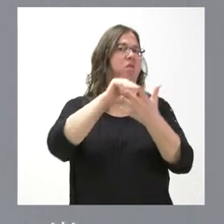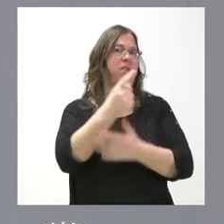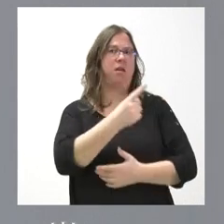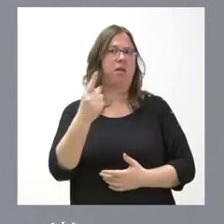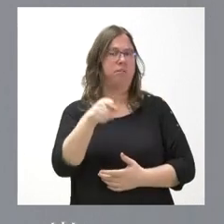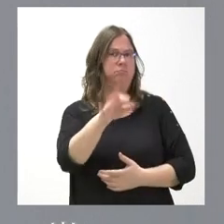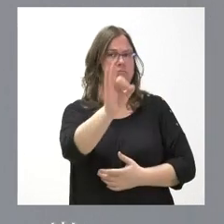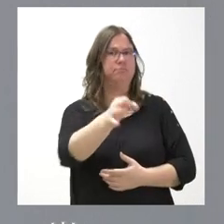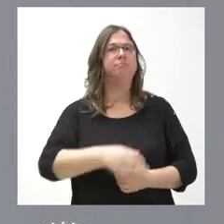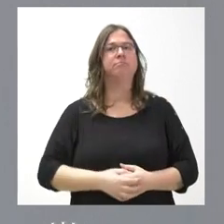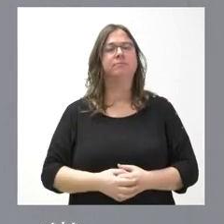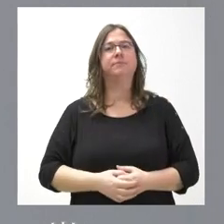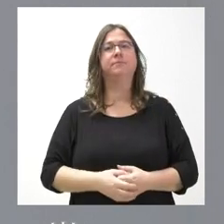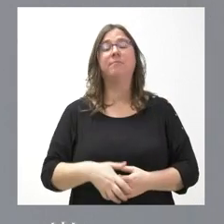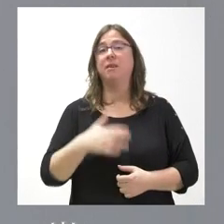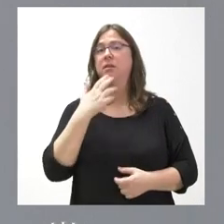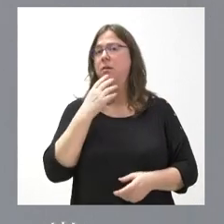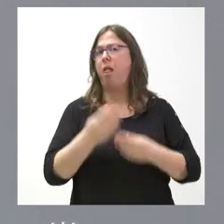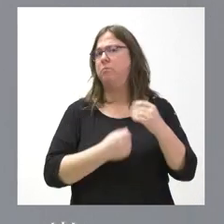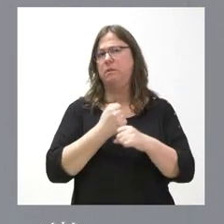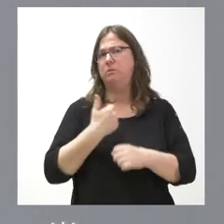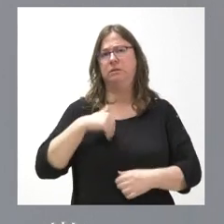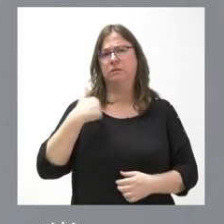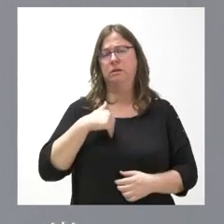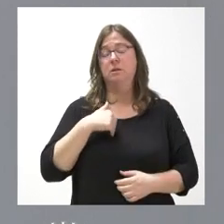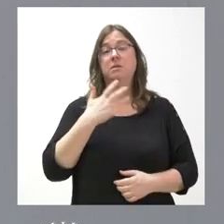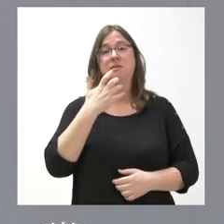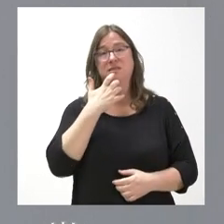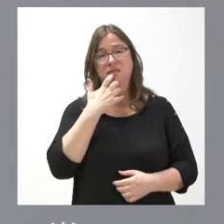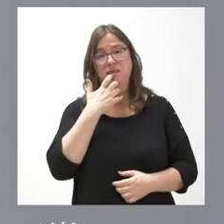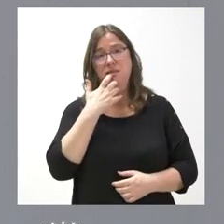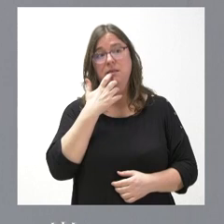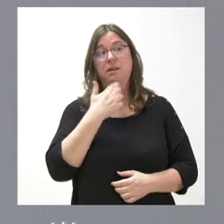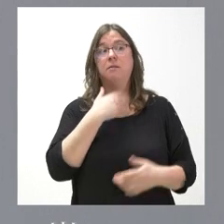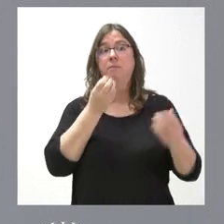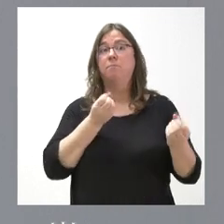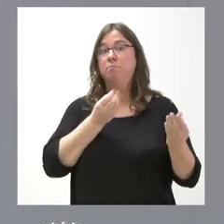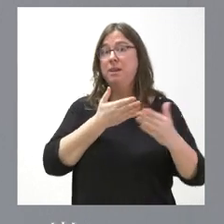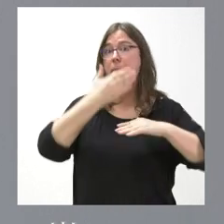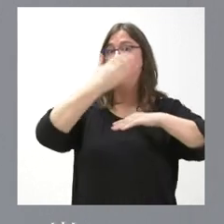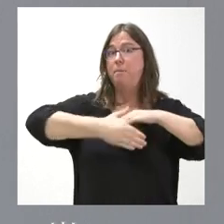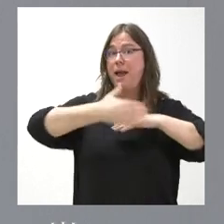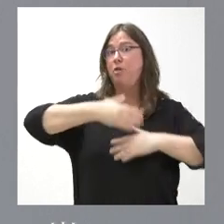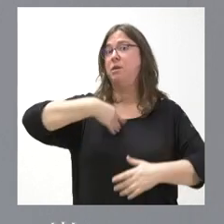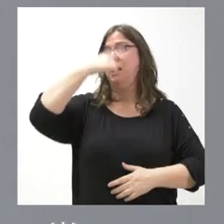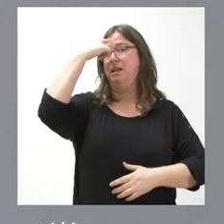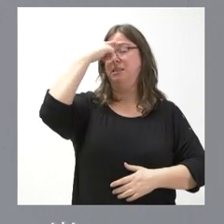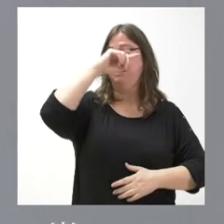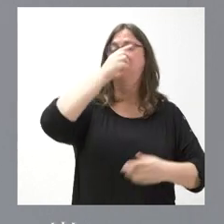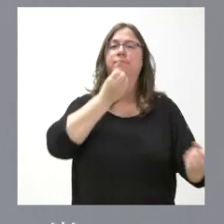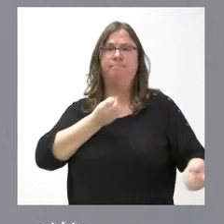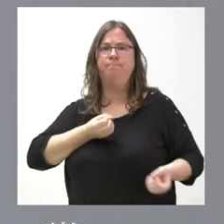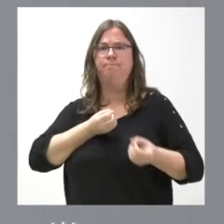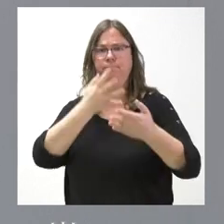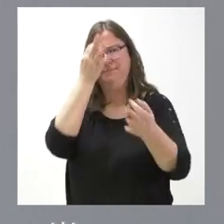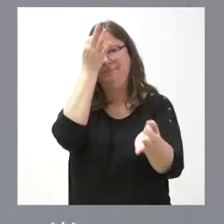eso es cierto que lo estamos ya trabajando y, en la medida en que le informemos de los plazos y estén disponibles, daremos una comunicación más